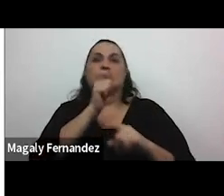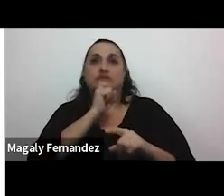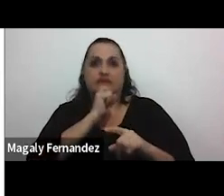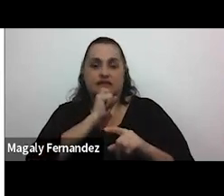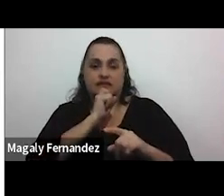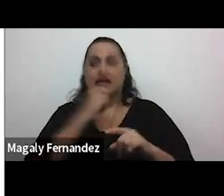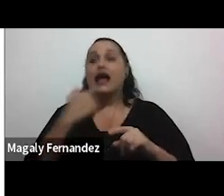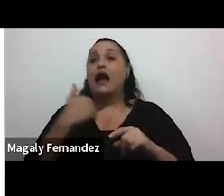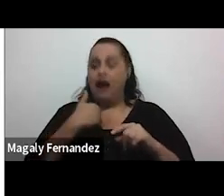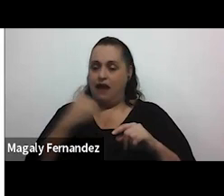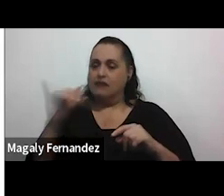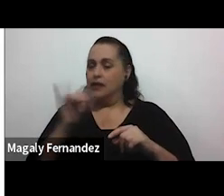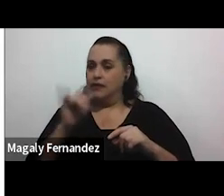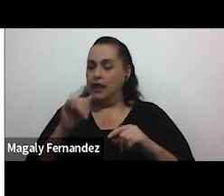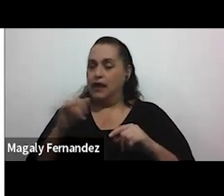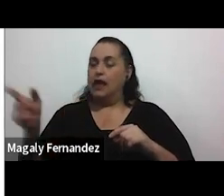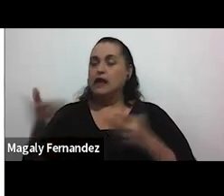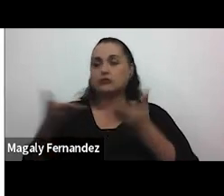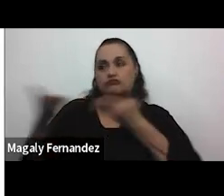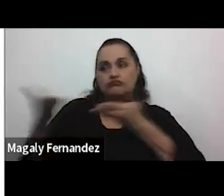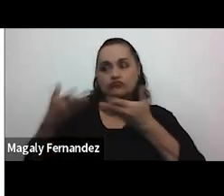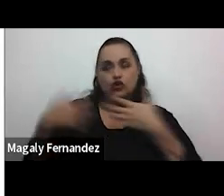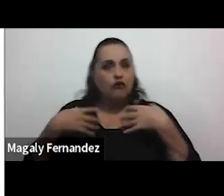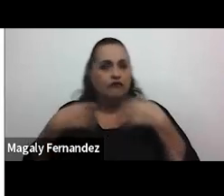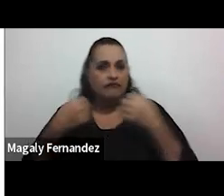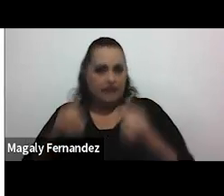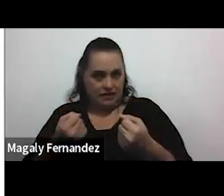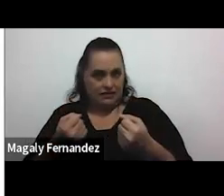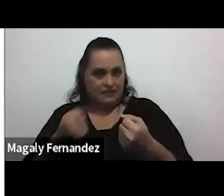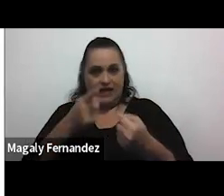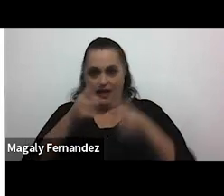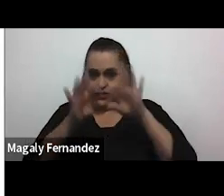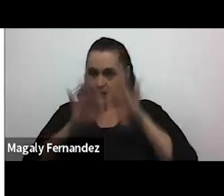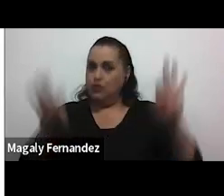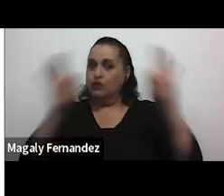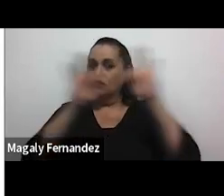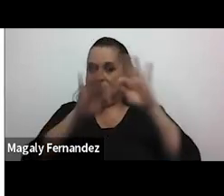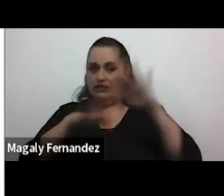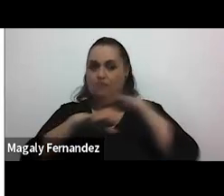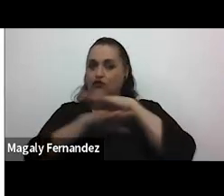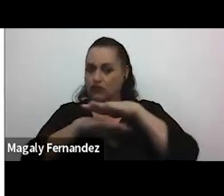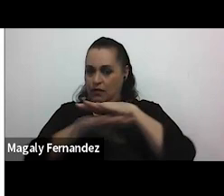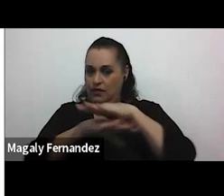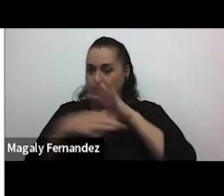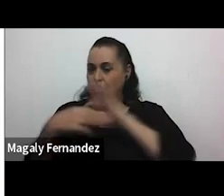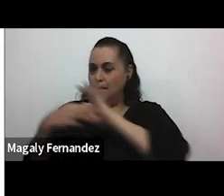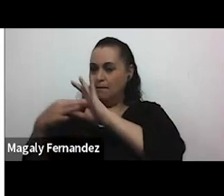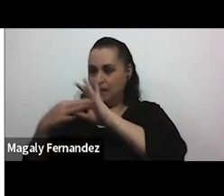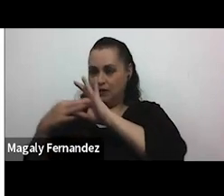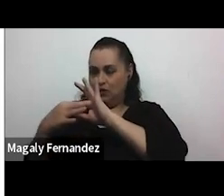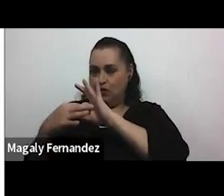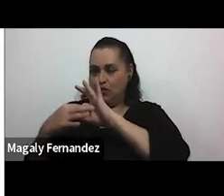construcción también en mantenimiento de la confianza que eso es un elemento fundamental en un vínculo de pareja entonces no es necesario estar